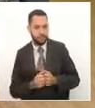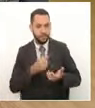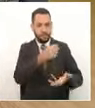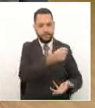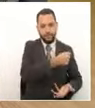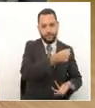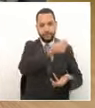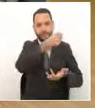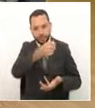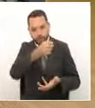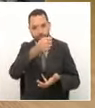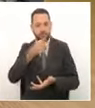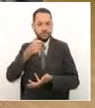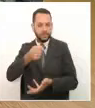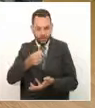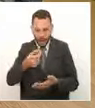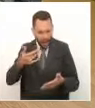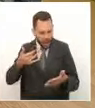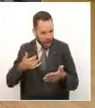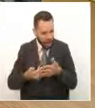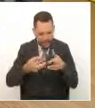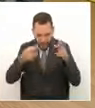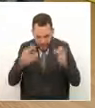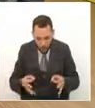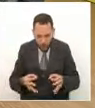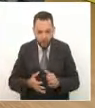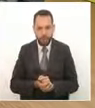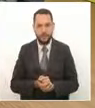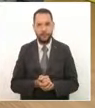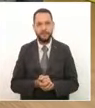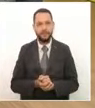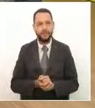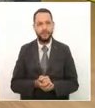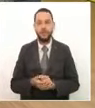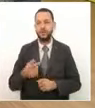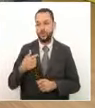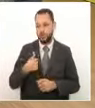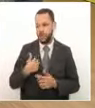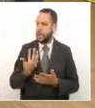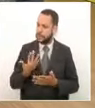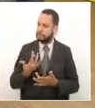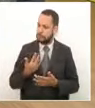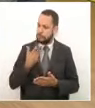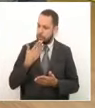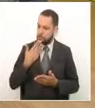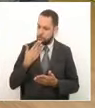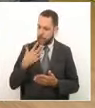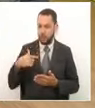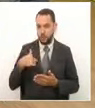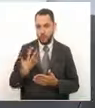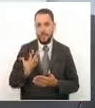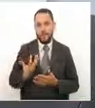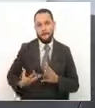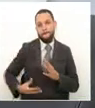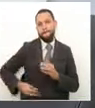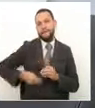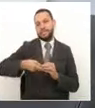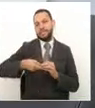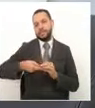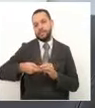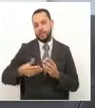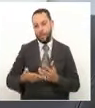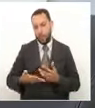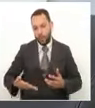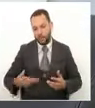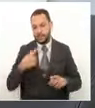frente al gasto. ¿Usted esperaba ese resultado? Pues yo esperaba, sí, esperaba más porque yo creo que a pesar de que la situación